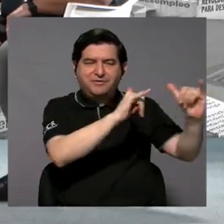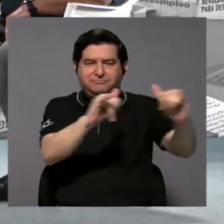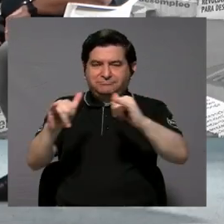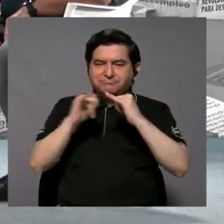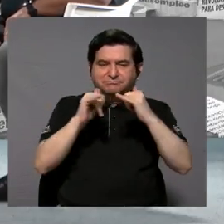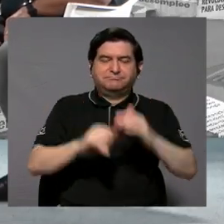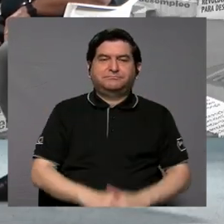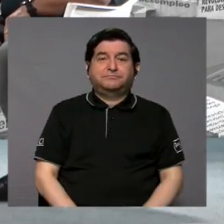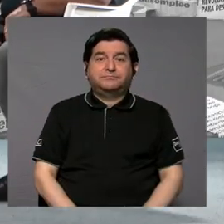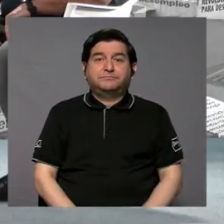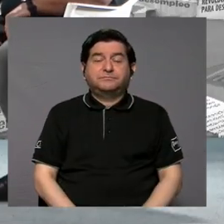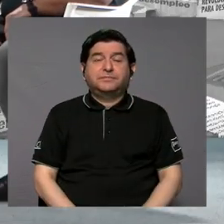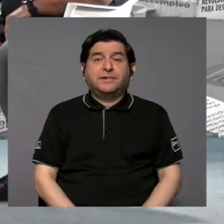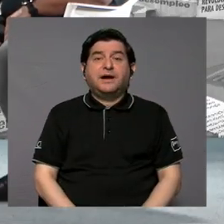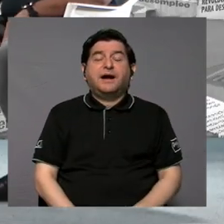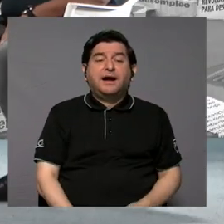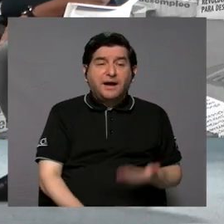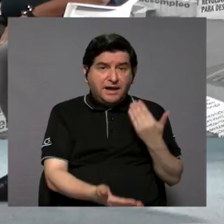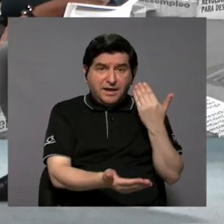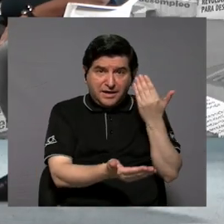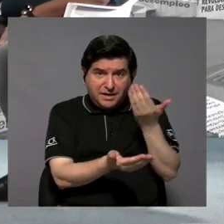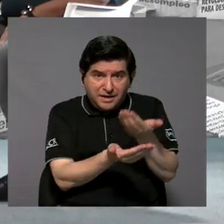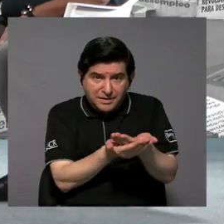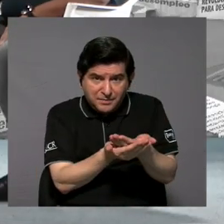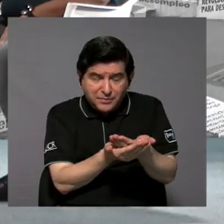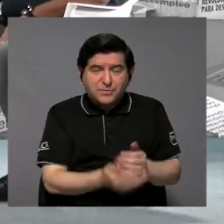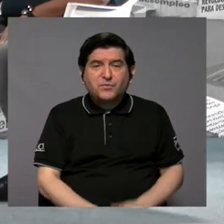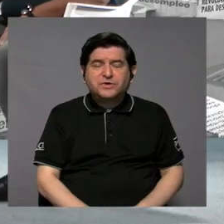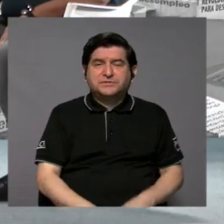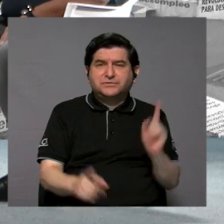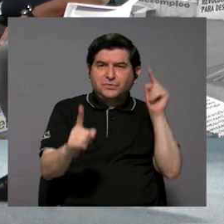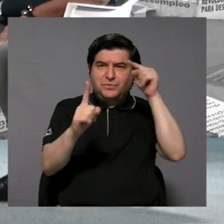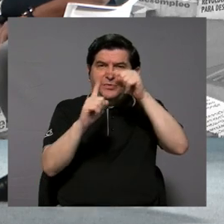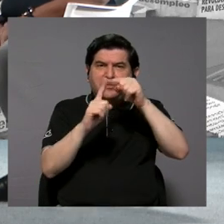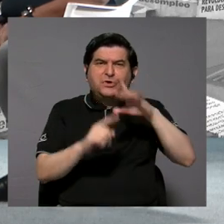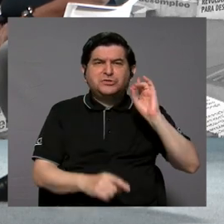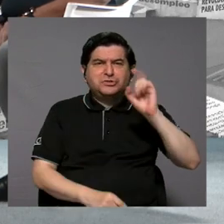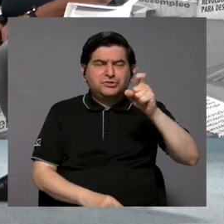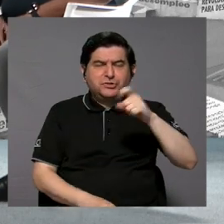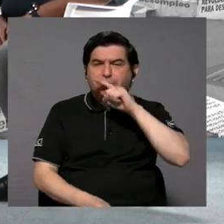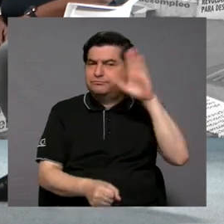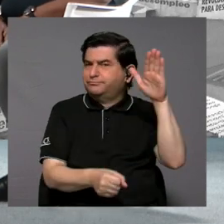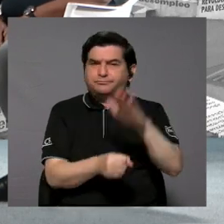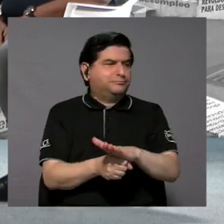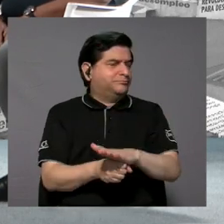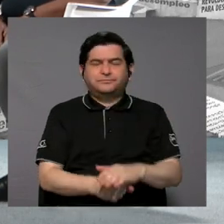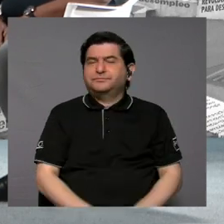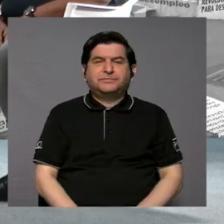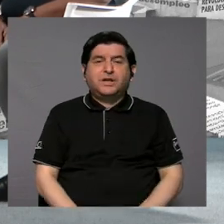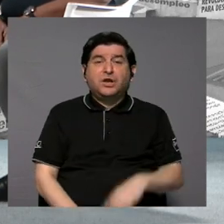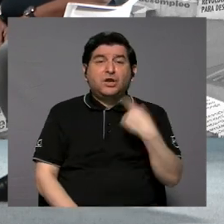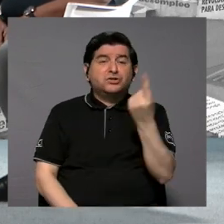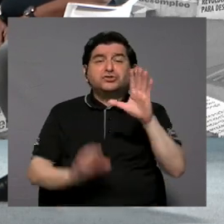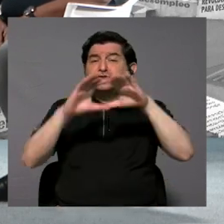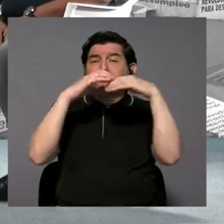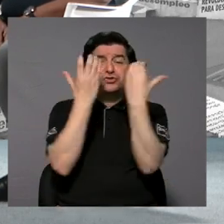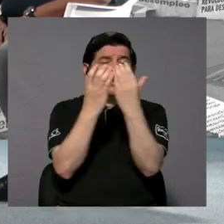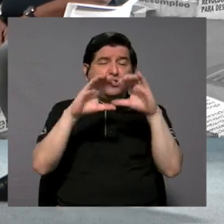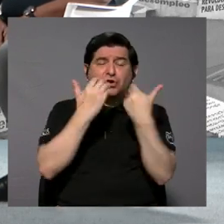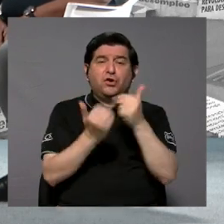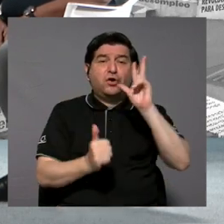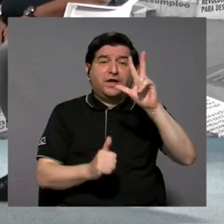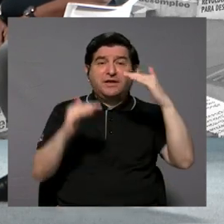Entonces, el propósito diagnóstico no se cumple, porque únicamente se hace esa clasificación en tres